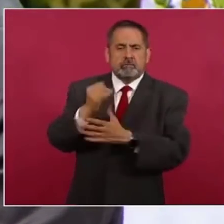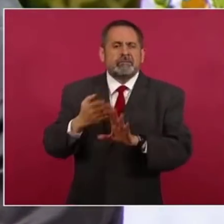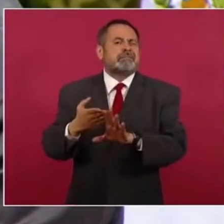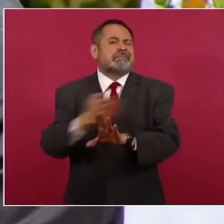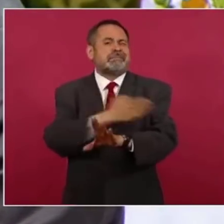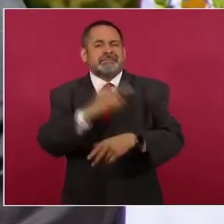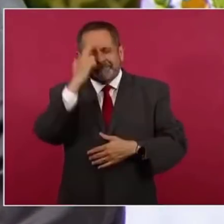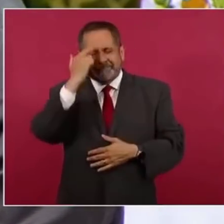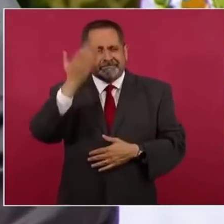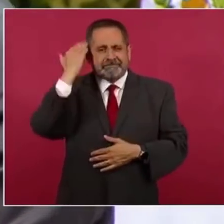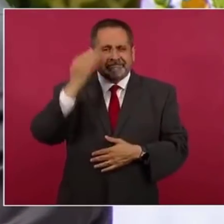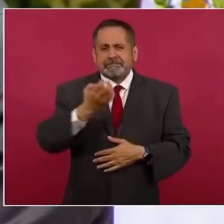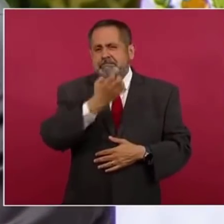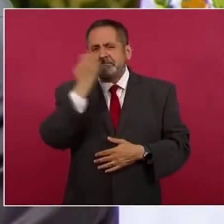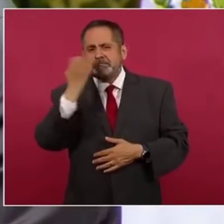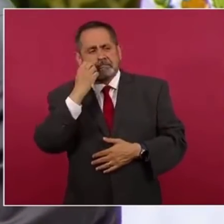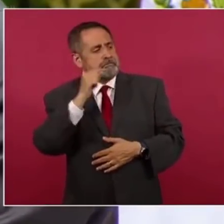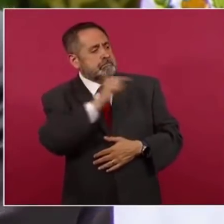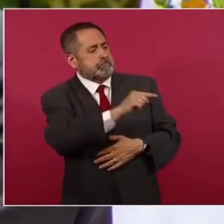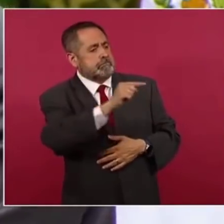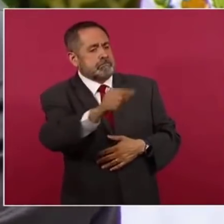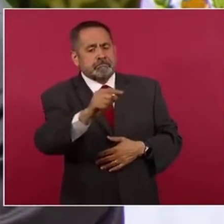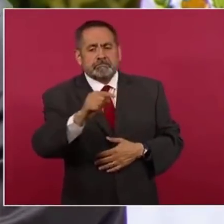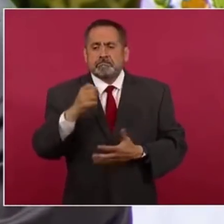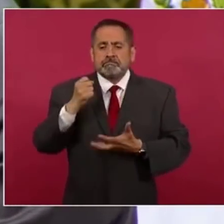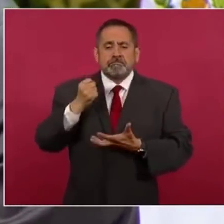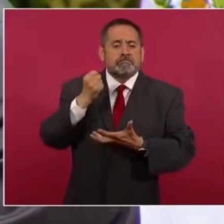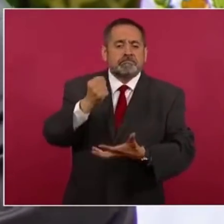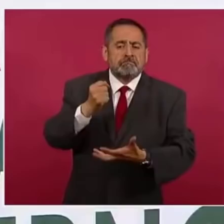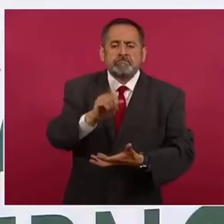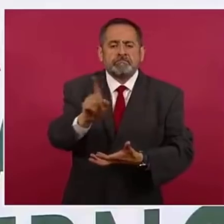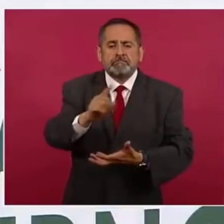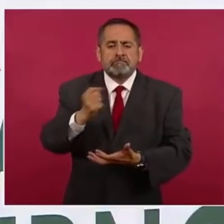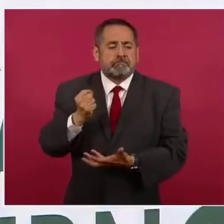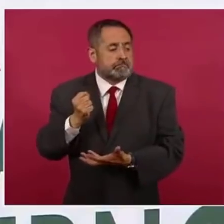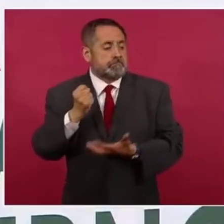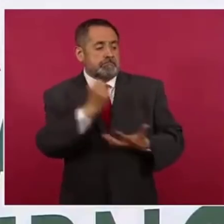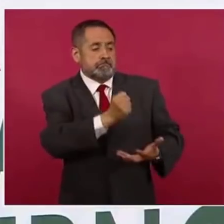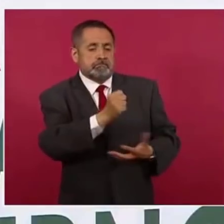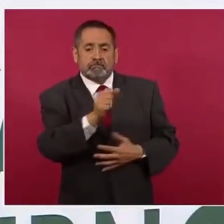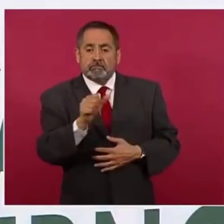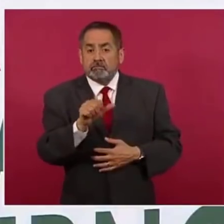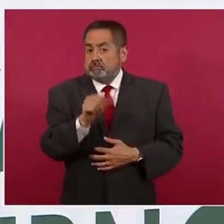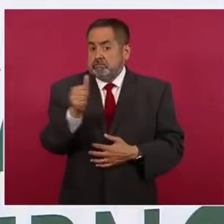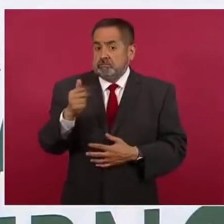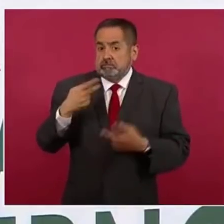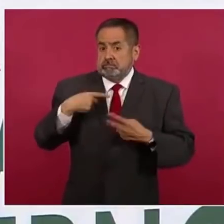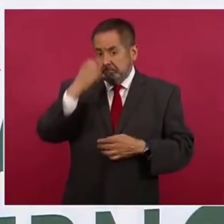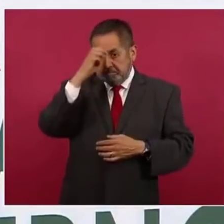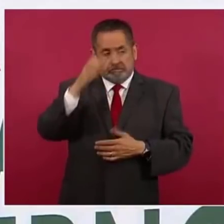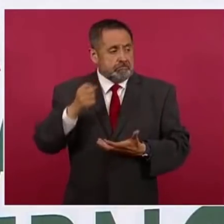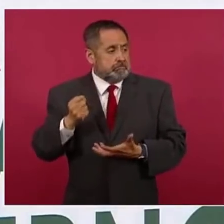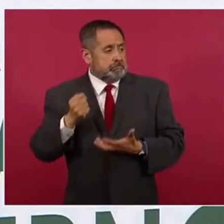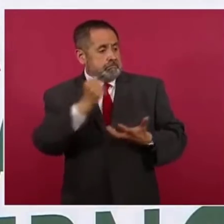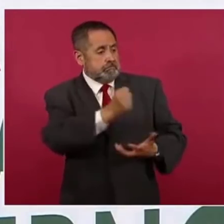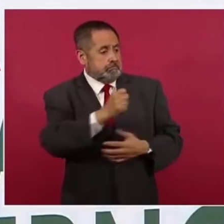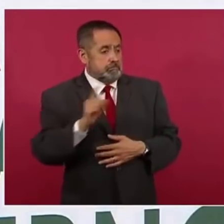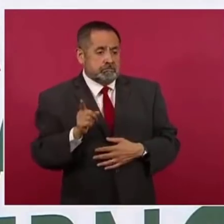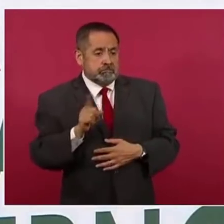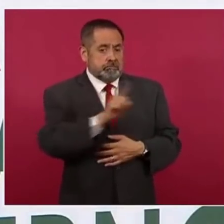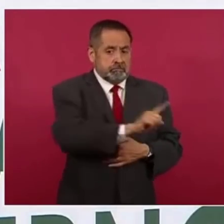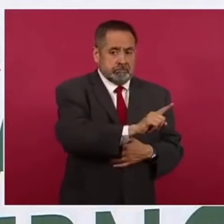mil escuelas a través de intermediarios y se manejaban sin transparencia en el programa